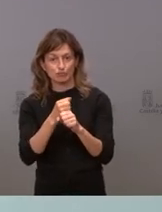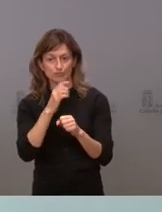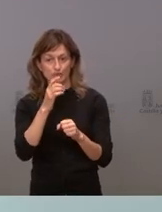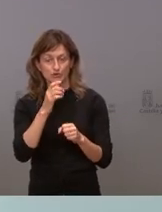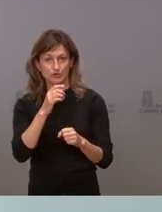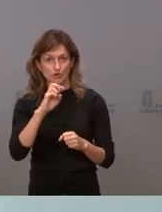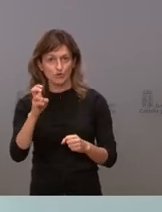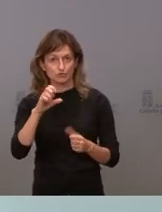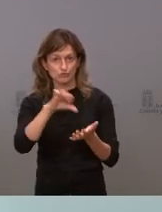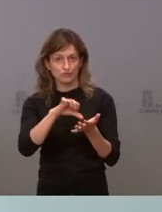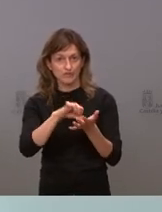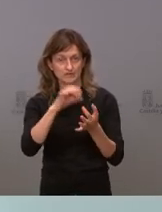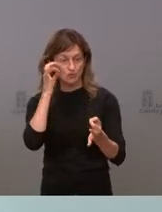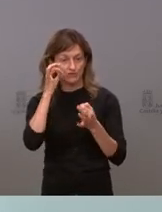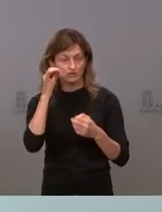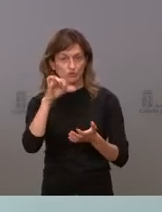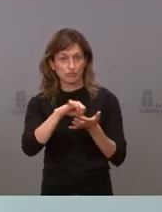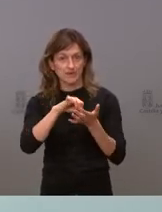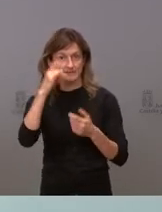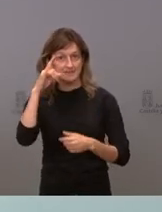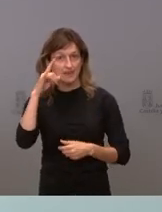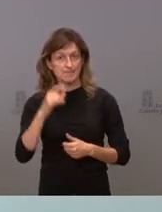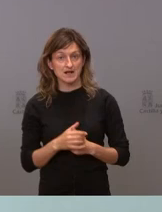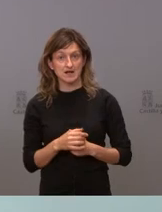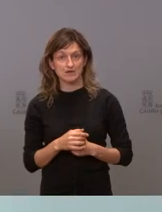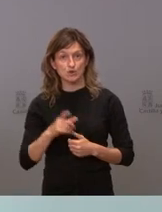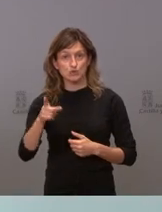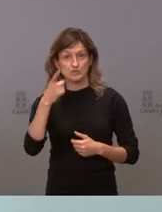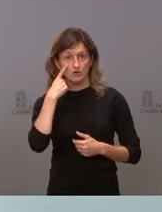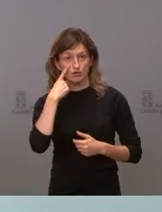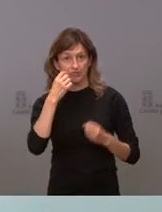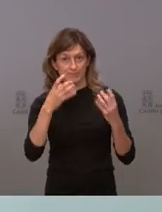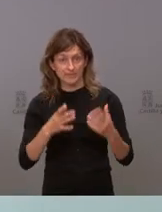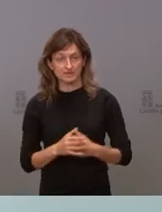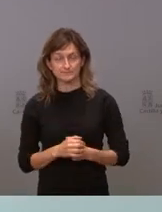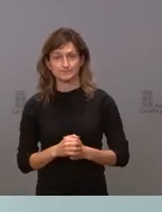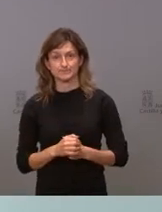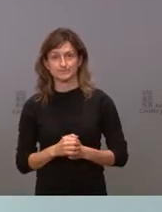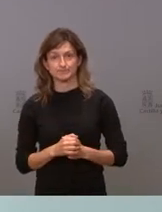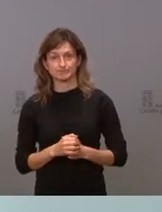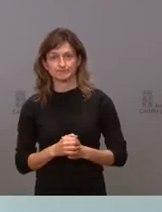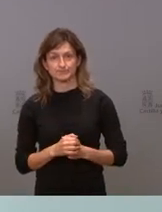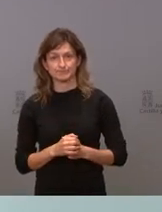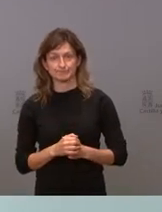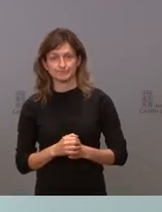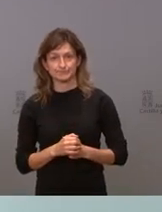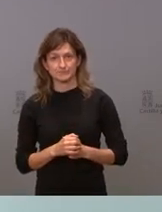resto de ciudades y en concreto en las ciudades de Salamanca lo conoce usted muy bien está